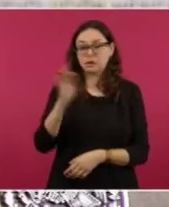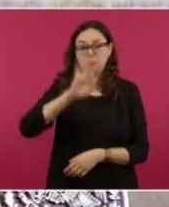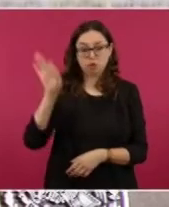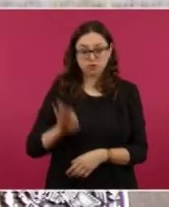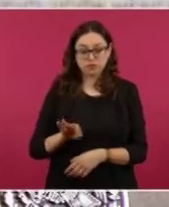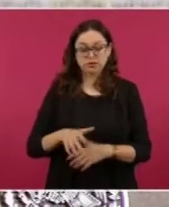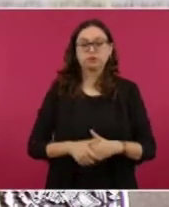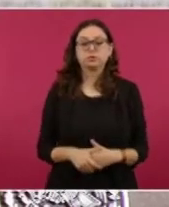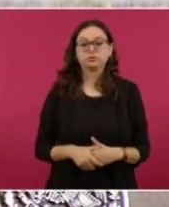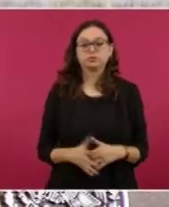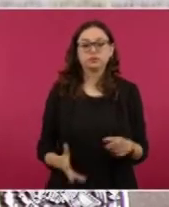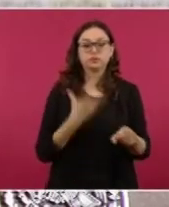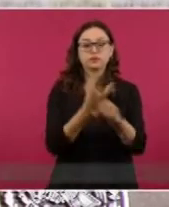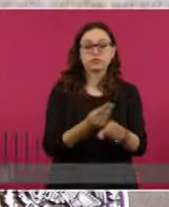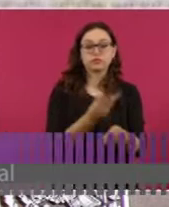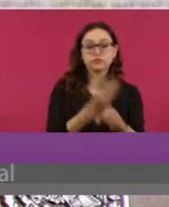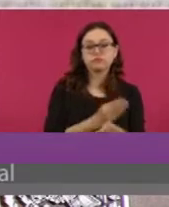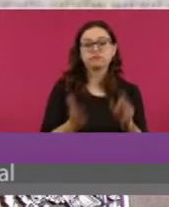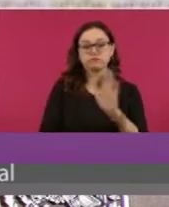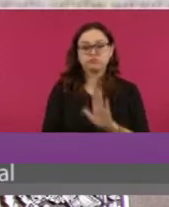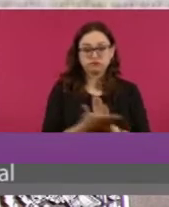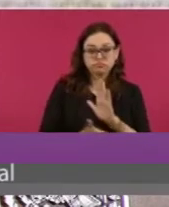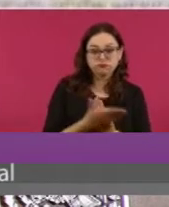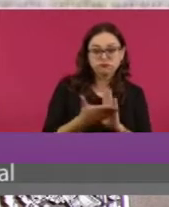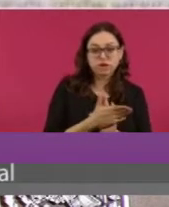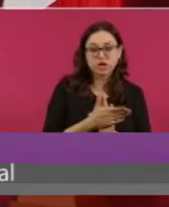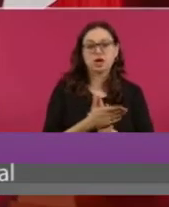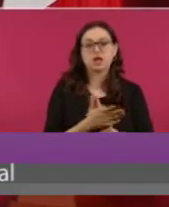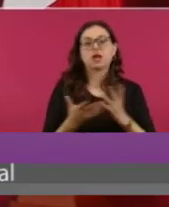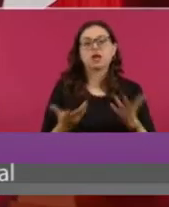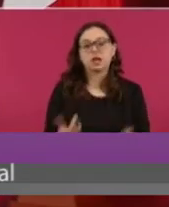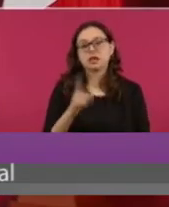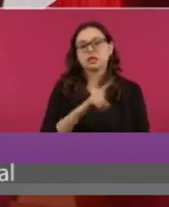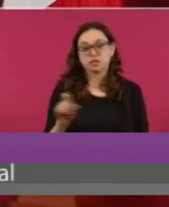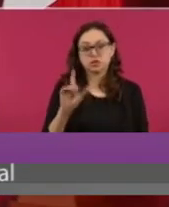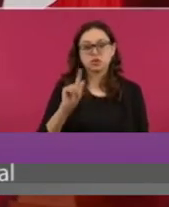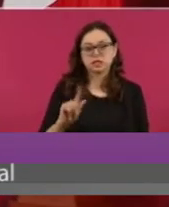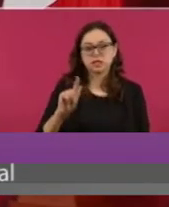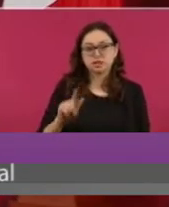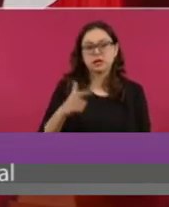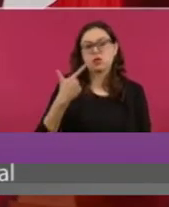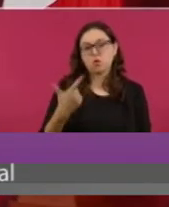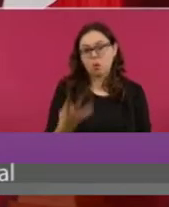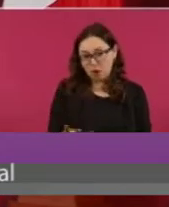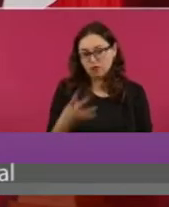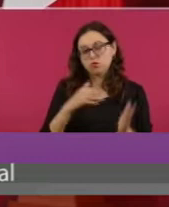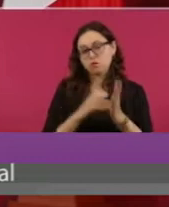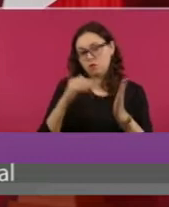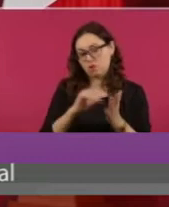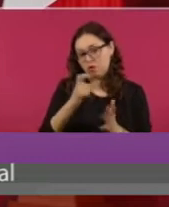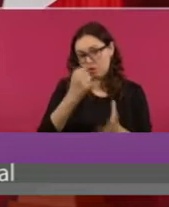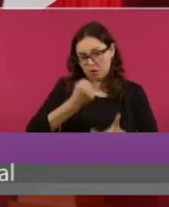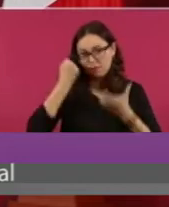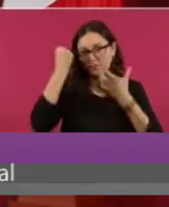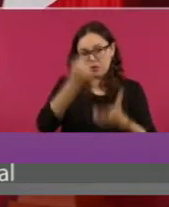primera etapa de obras de infraestructura y acciones de dignificación de espacios, la inversión es de 174 millones de pesos correspondientes a los